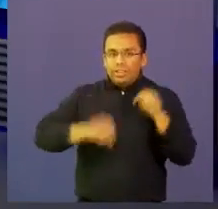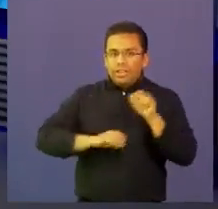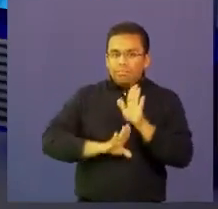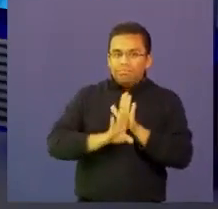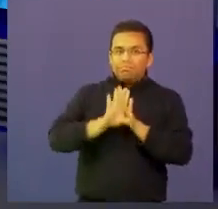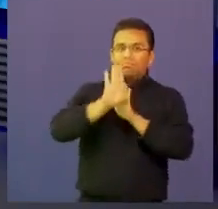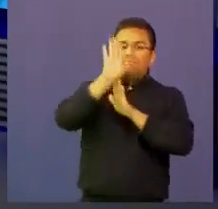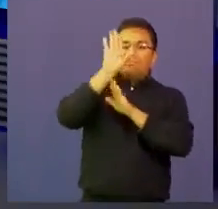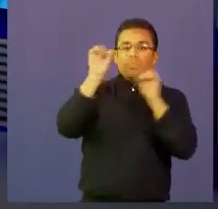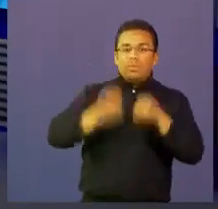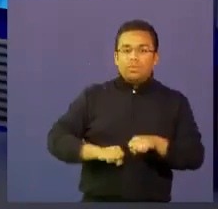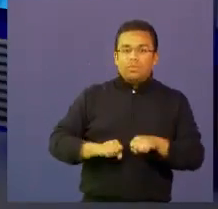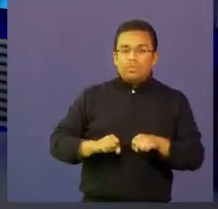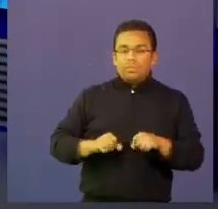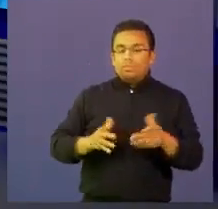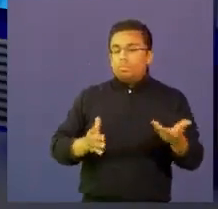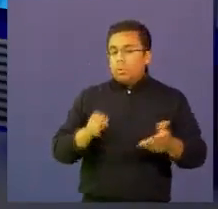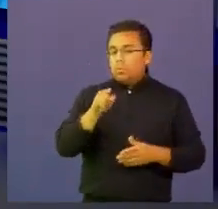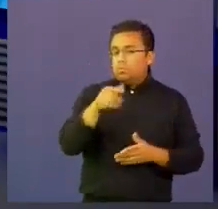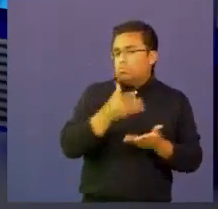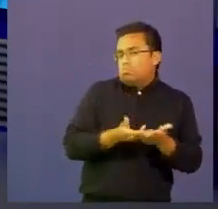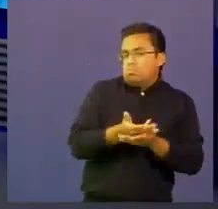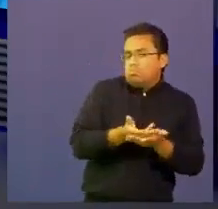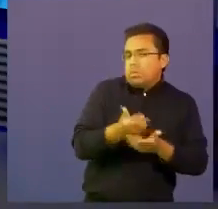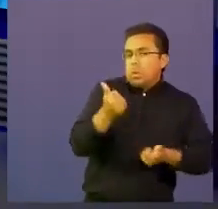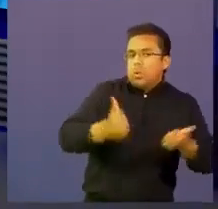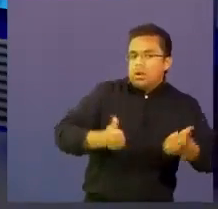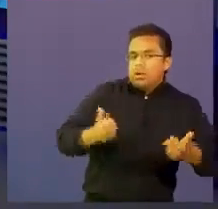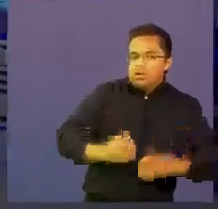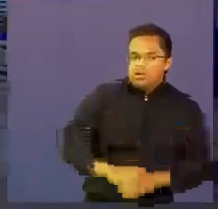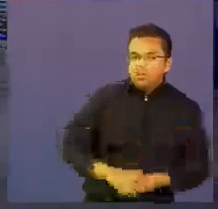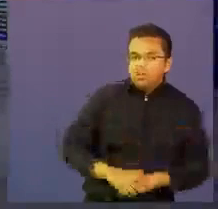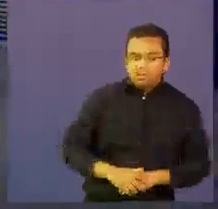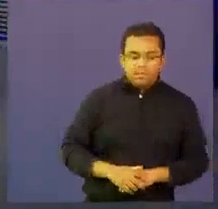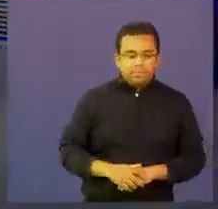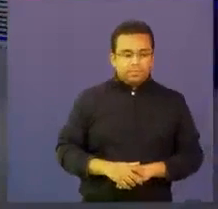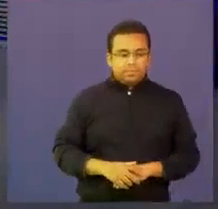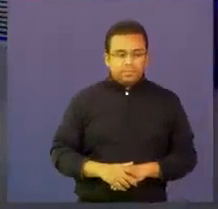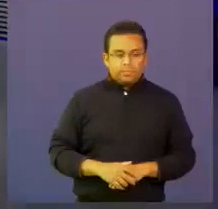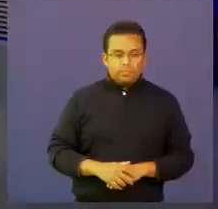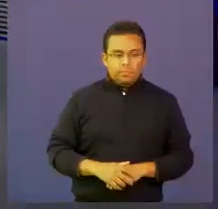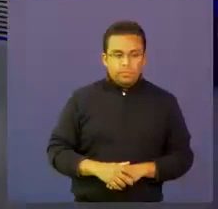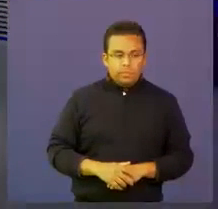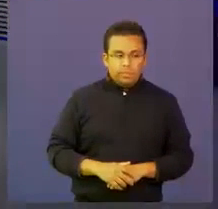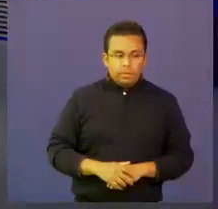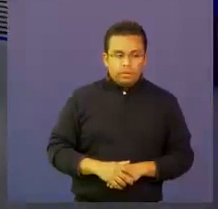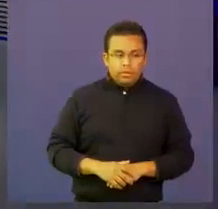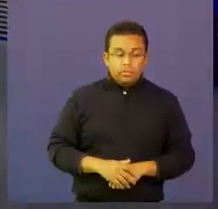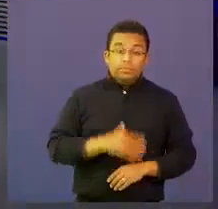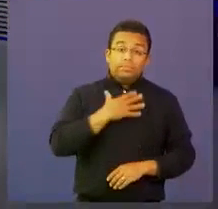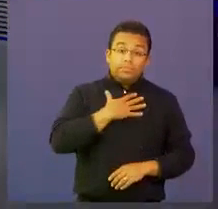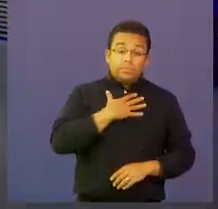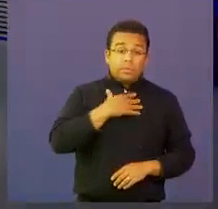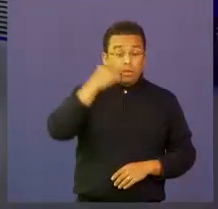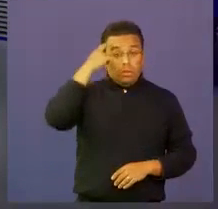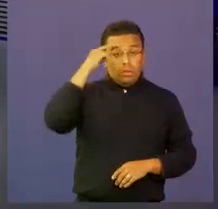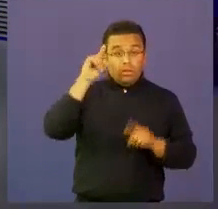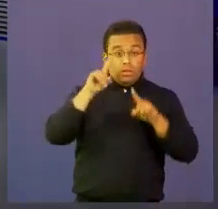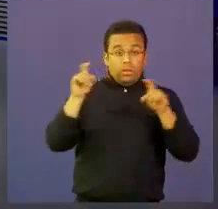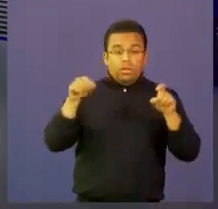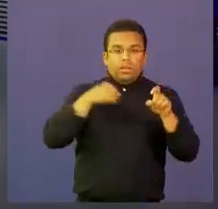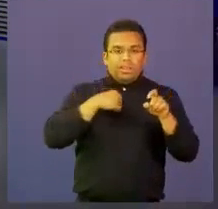desarrollar. Entonces, ¿cuáles serían tus consejos para esos docentes que nos están viendo? Yo creo que hay una cosa muy importante que era el nombre del